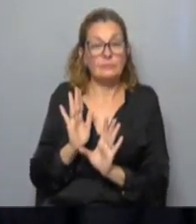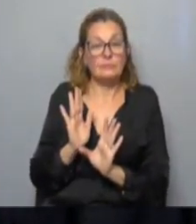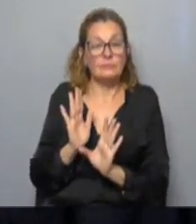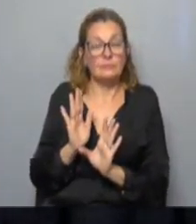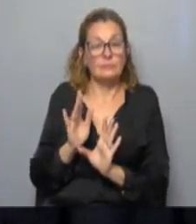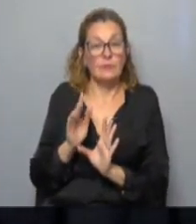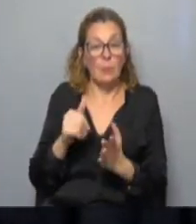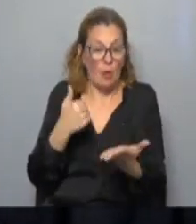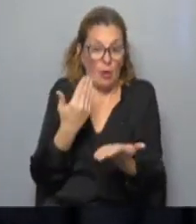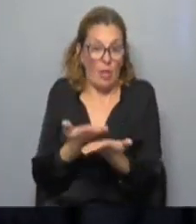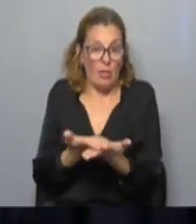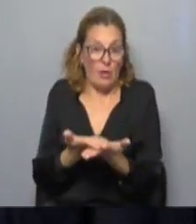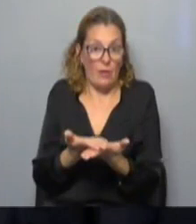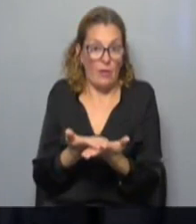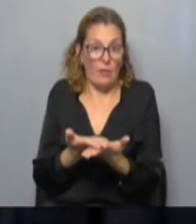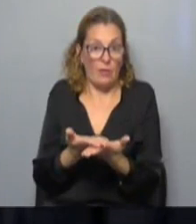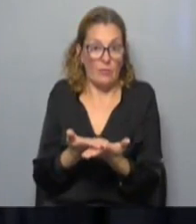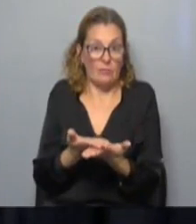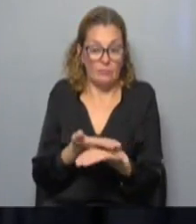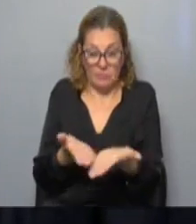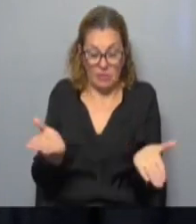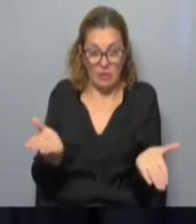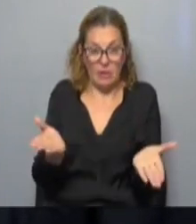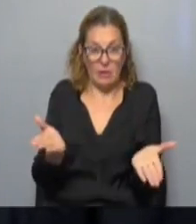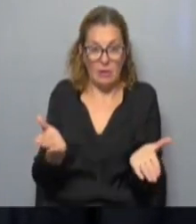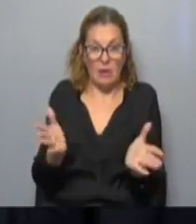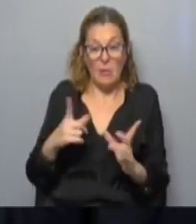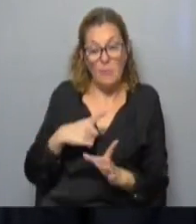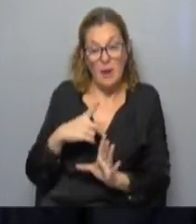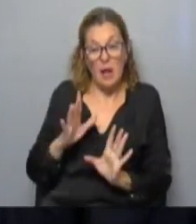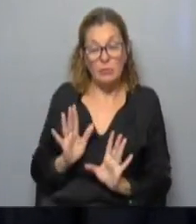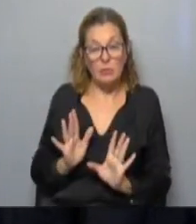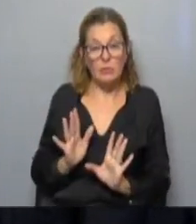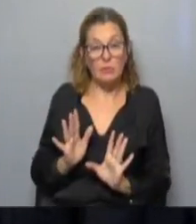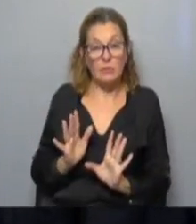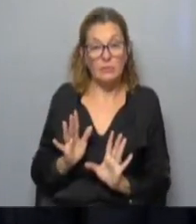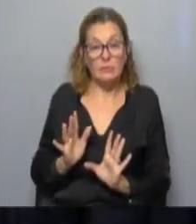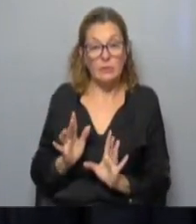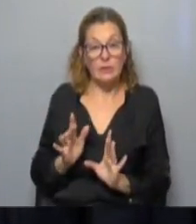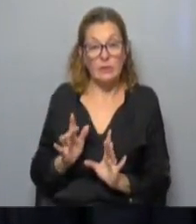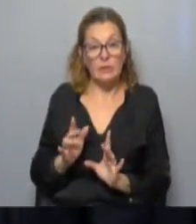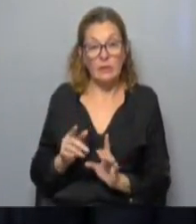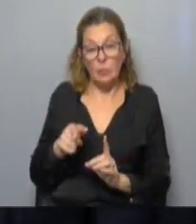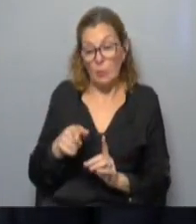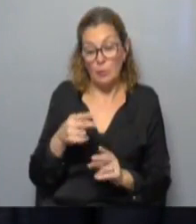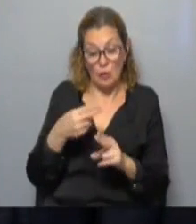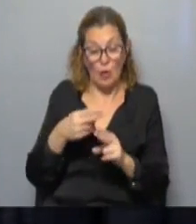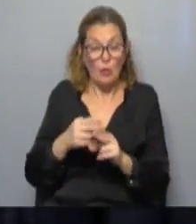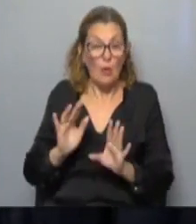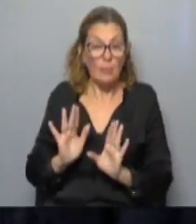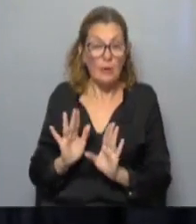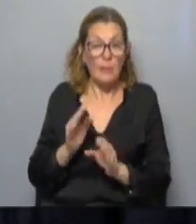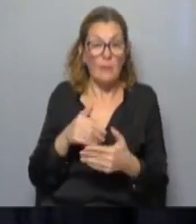nuestro ofrecimiento está pendiente y bueno, si tuviera que recurrir esos nombres,